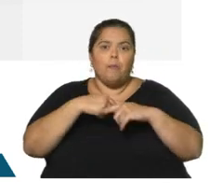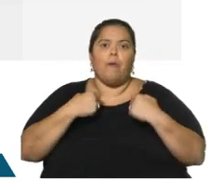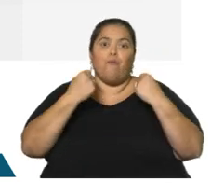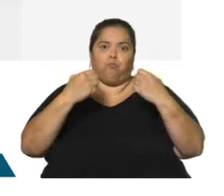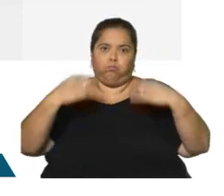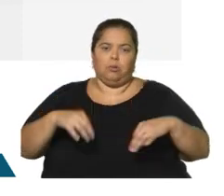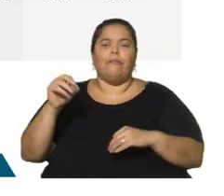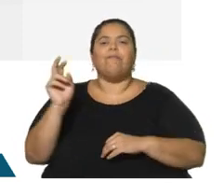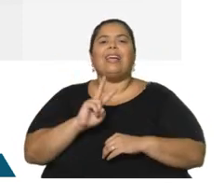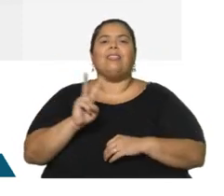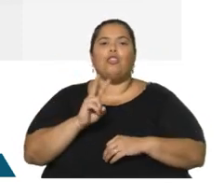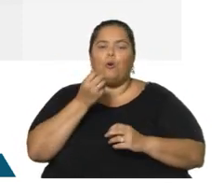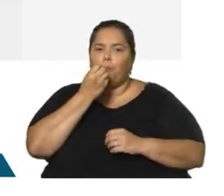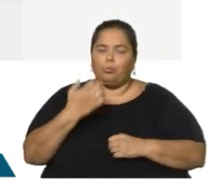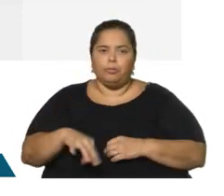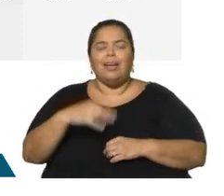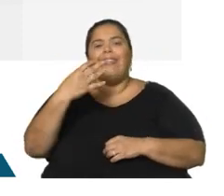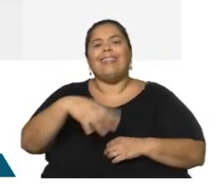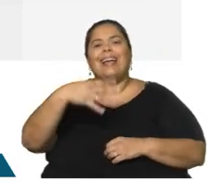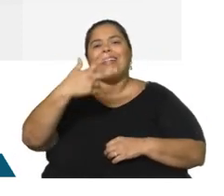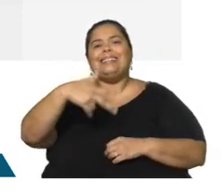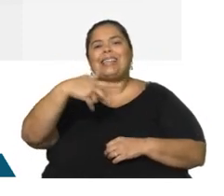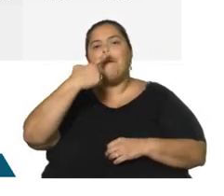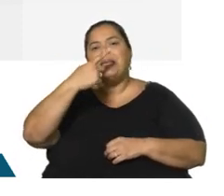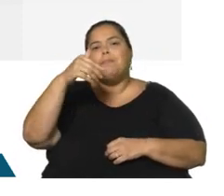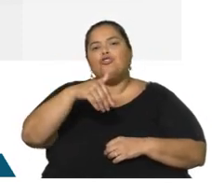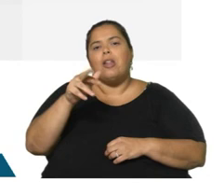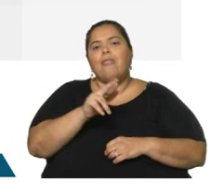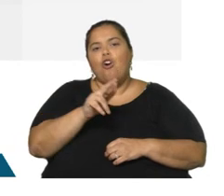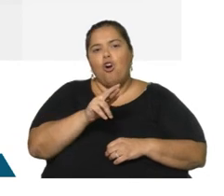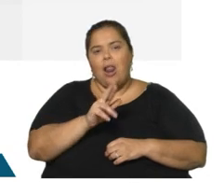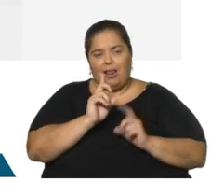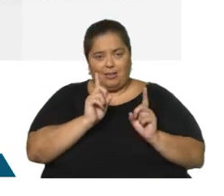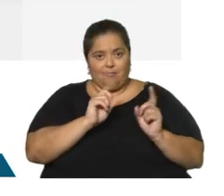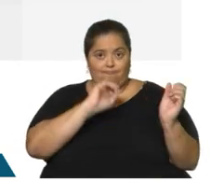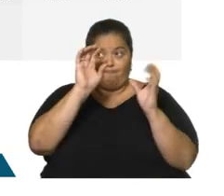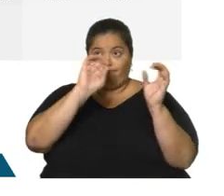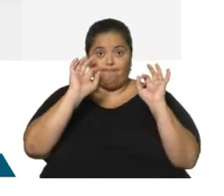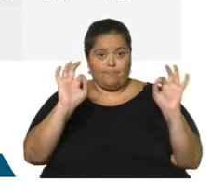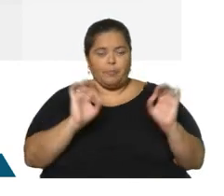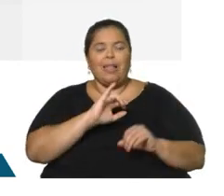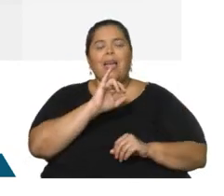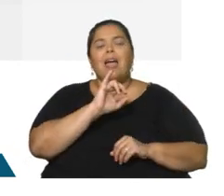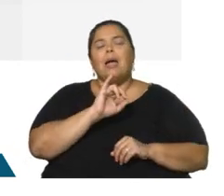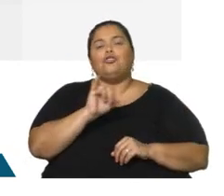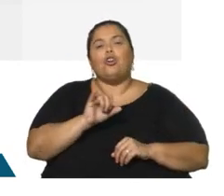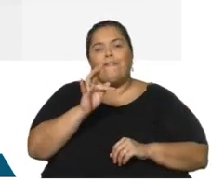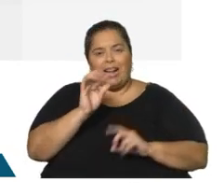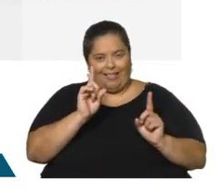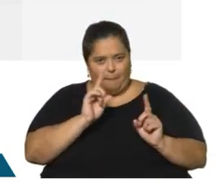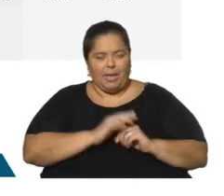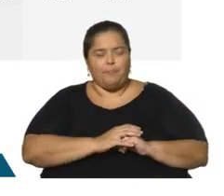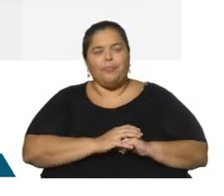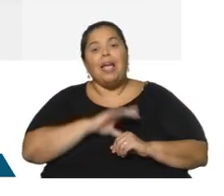2022. Más de 13 mil millones de dólares, incluyendo zonas francas en cuanto a las exportaciones de bienes. Sin embargo,